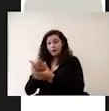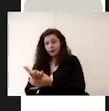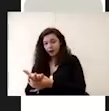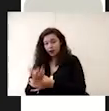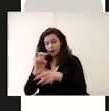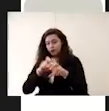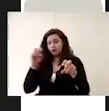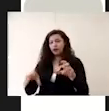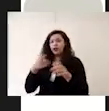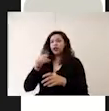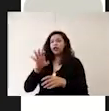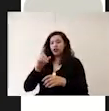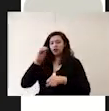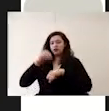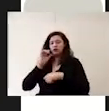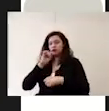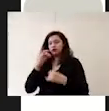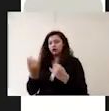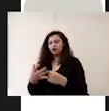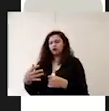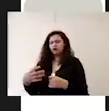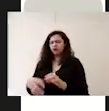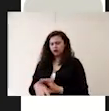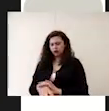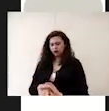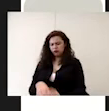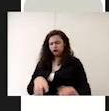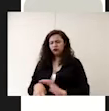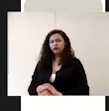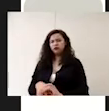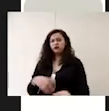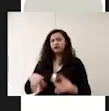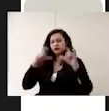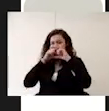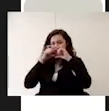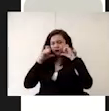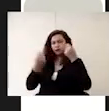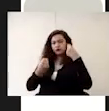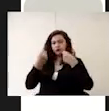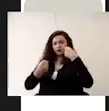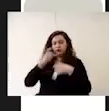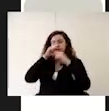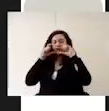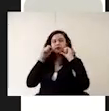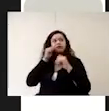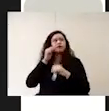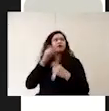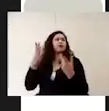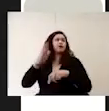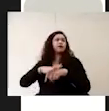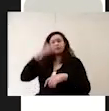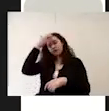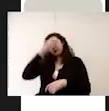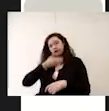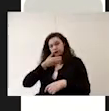los conductores de las unidades deben portar cubrebocas en todo momento y de preferencia careta